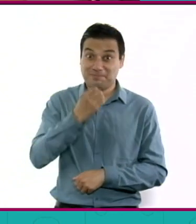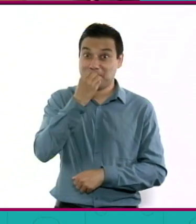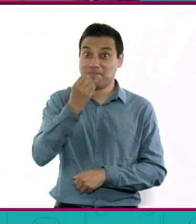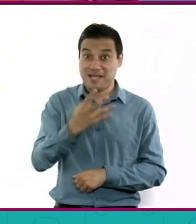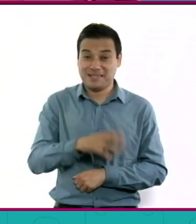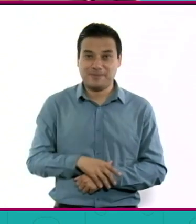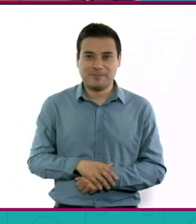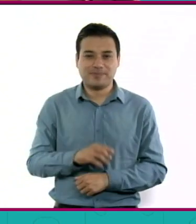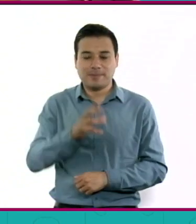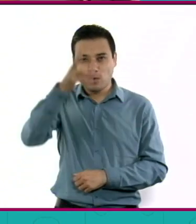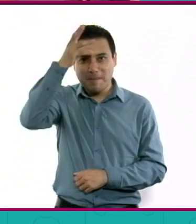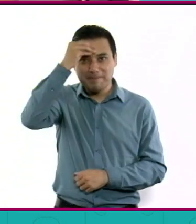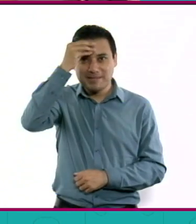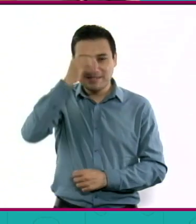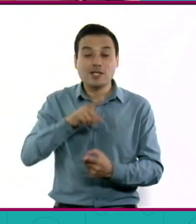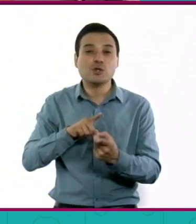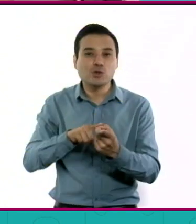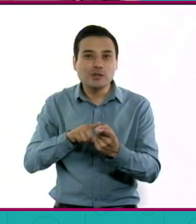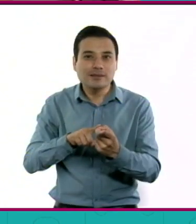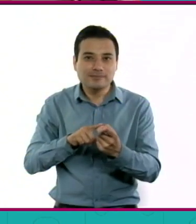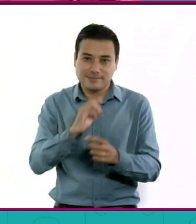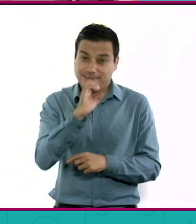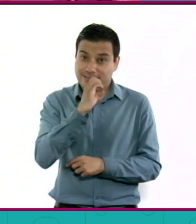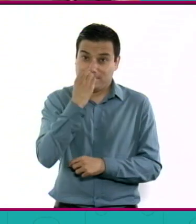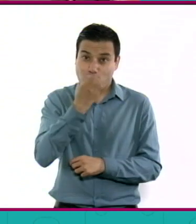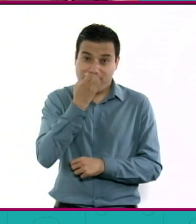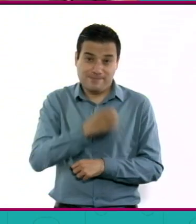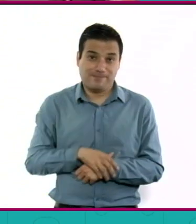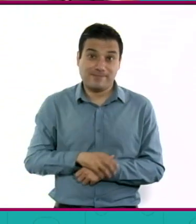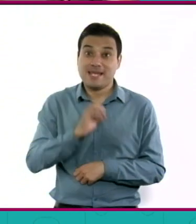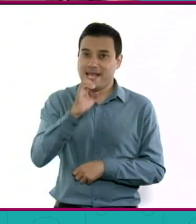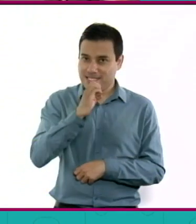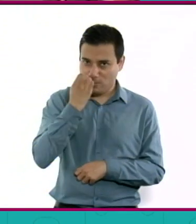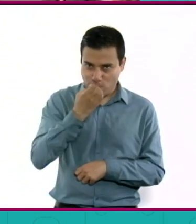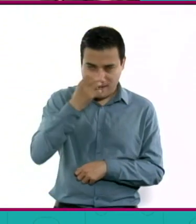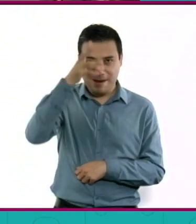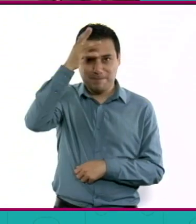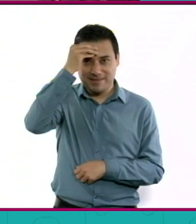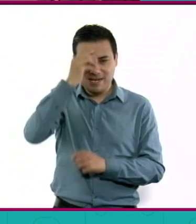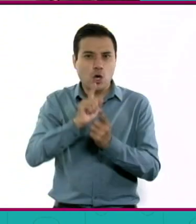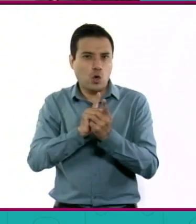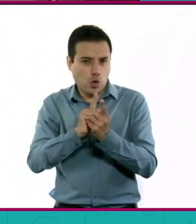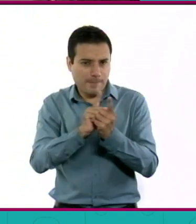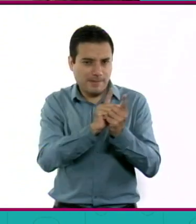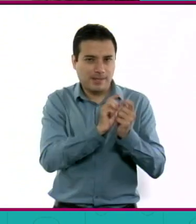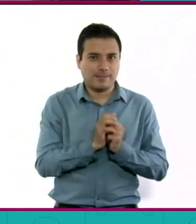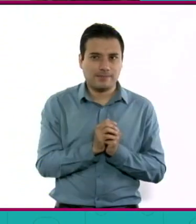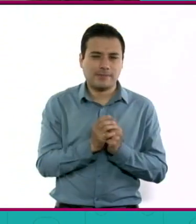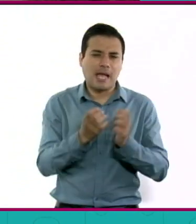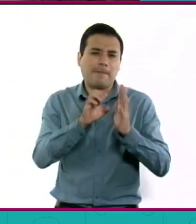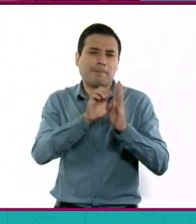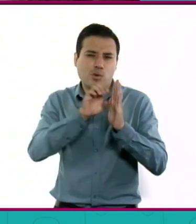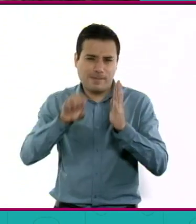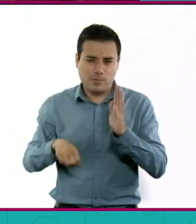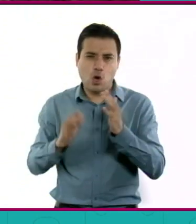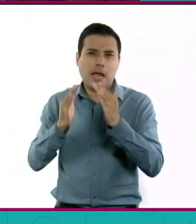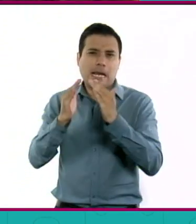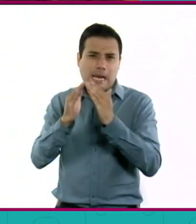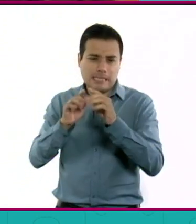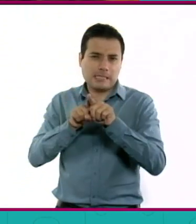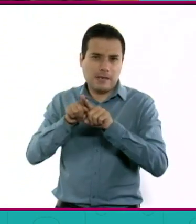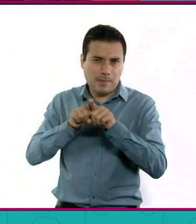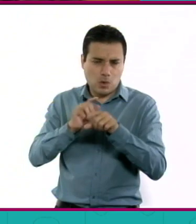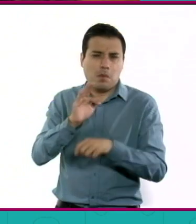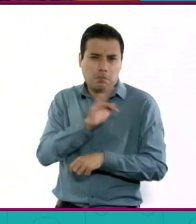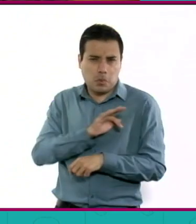este que es la escuela. Nos aprendemos a convivir, es decir, con los hermanos uno sabe hasta dónde, pero con alguien que no es